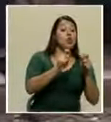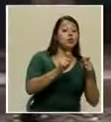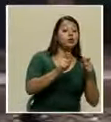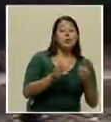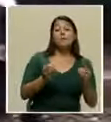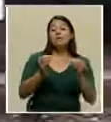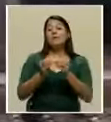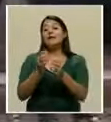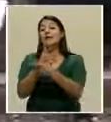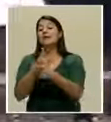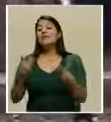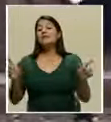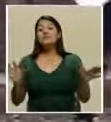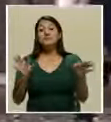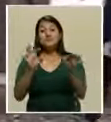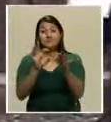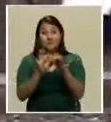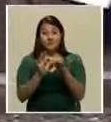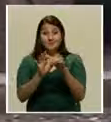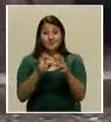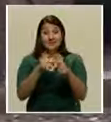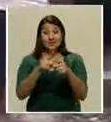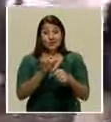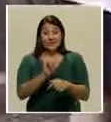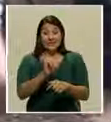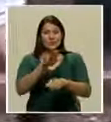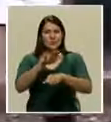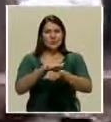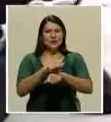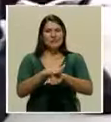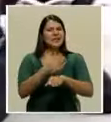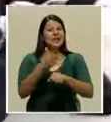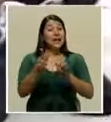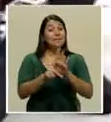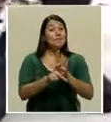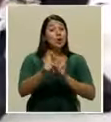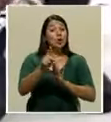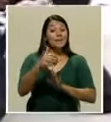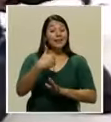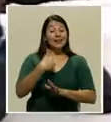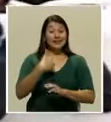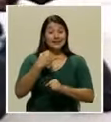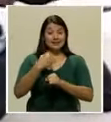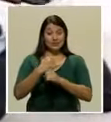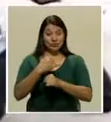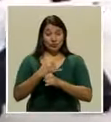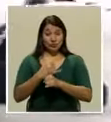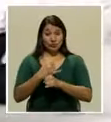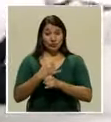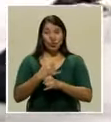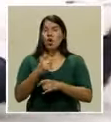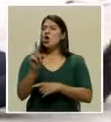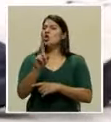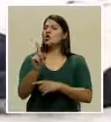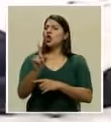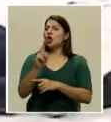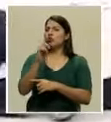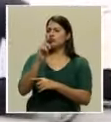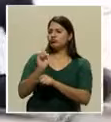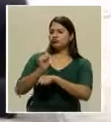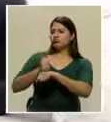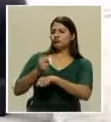Esto ha permitido que los programas de la institución no los hacemos nosotros,